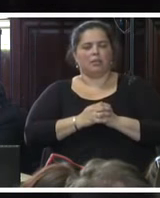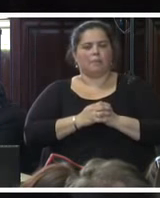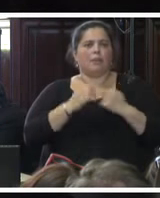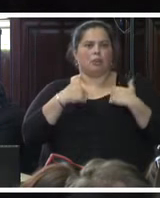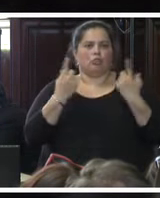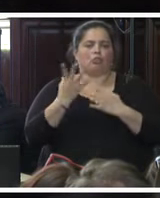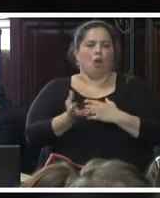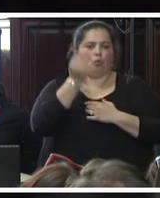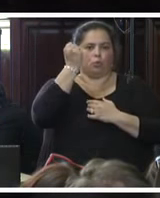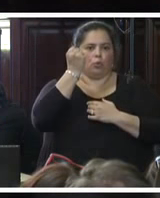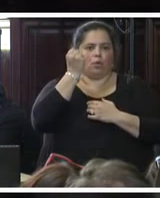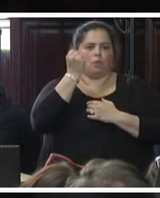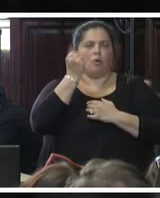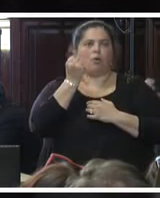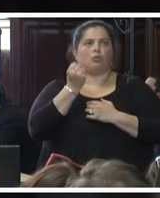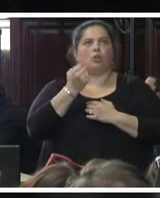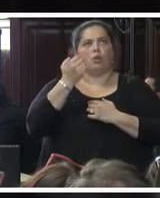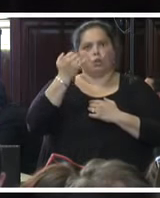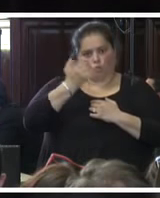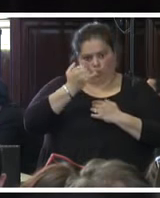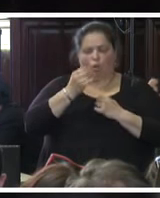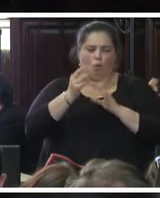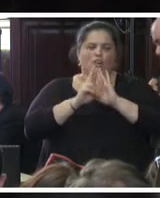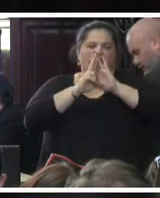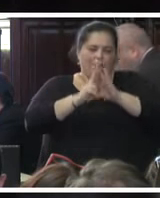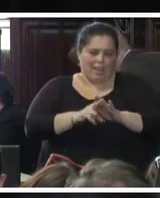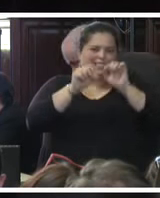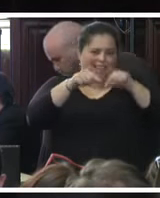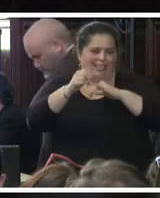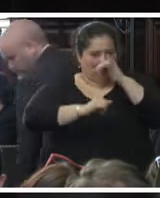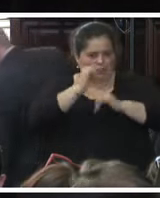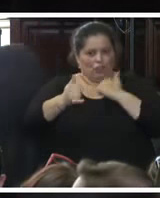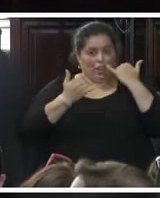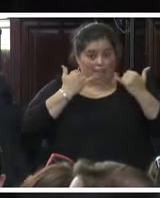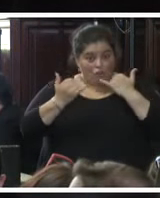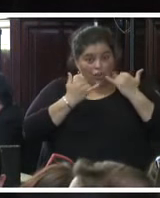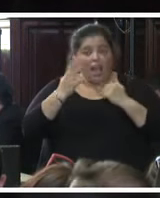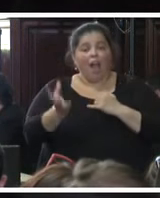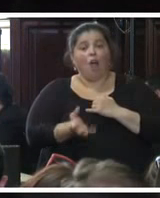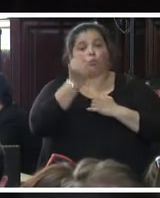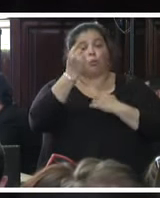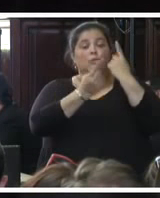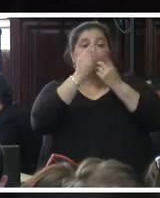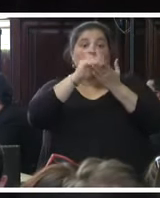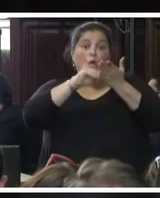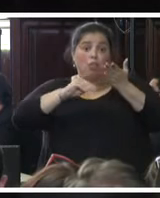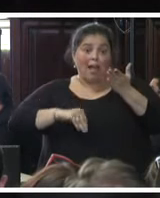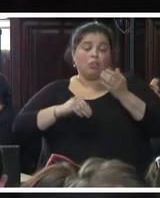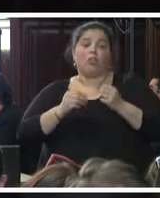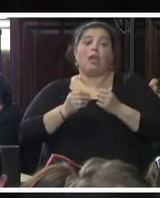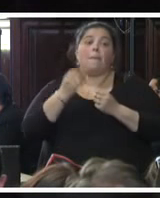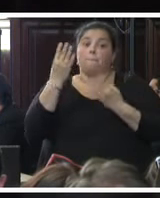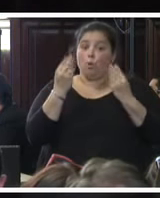obtuvimos, y teniendo de referencia esta información telefónica, obtuvimos algunos datos de gran interés para nosotros,